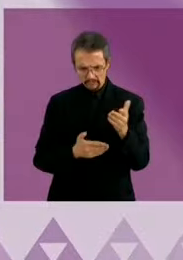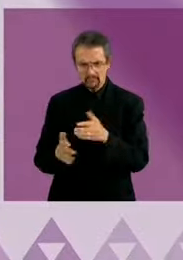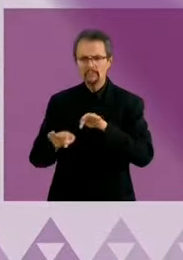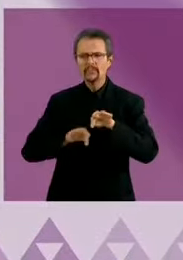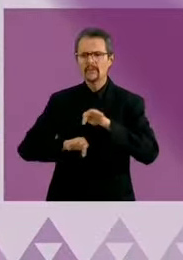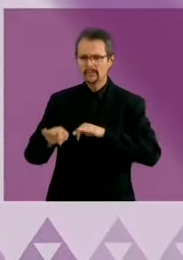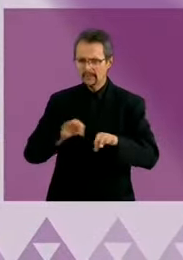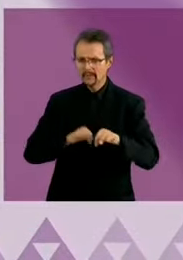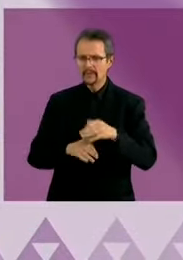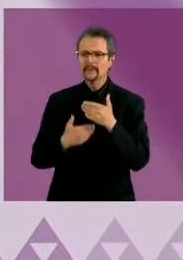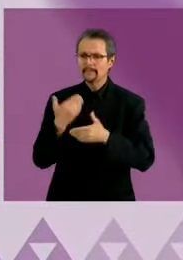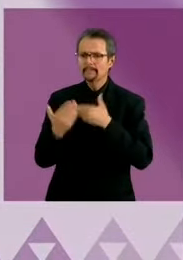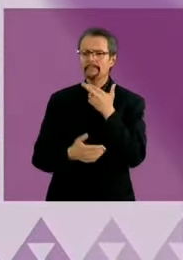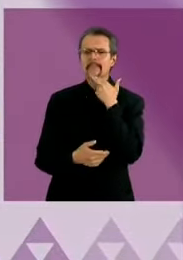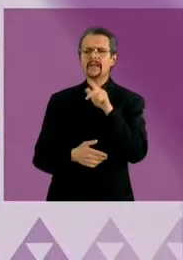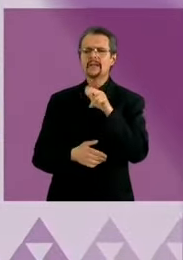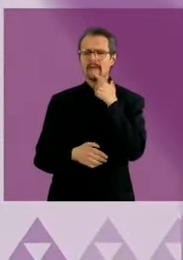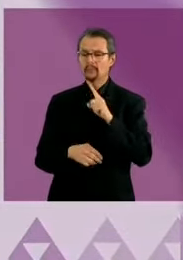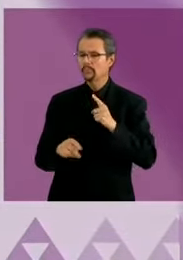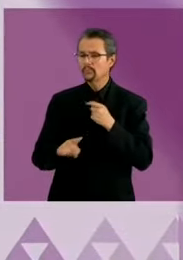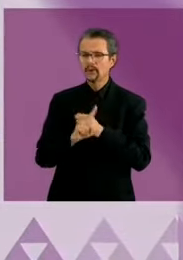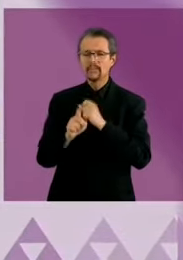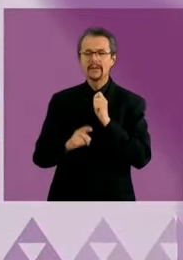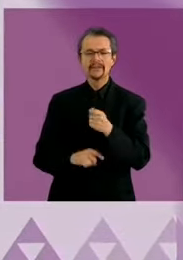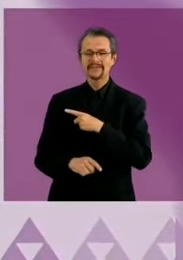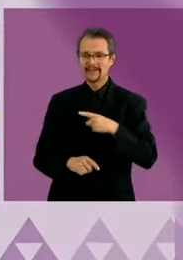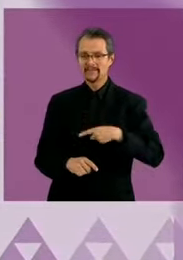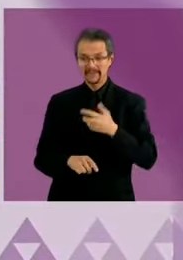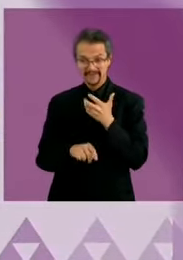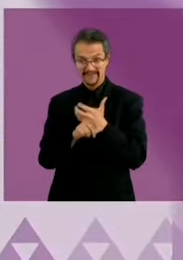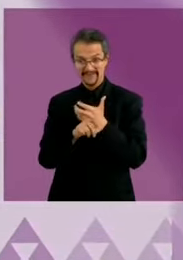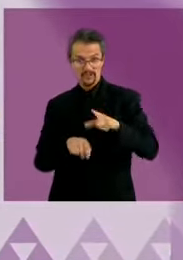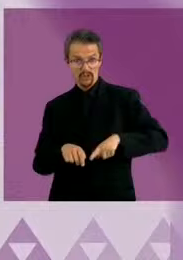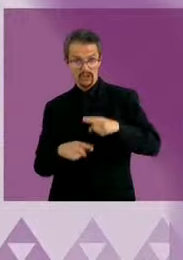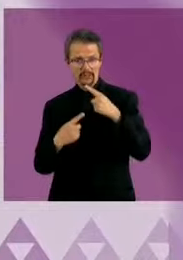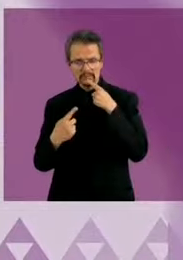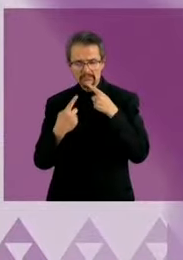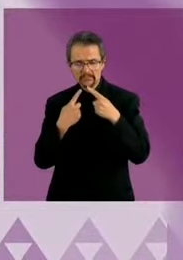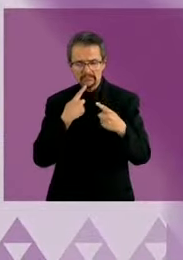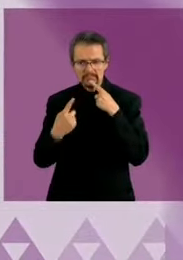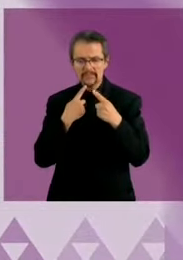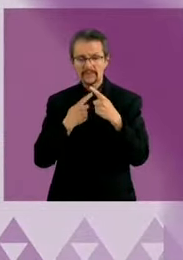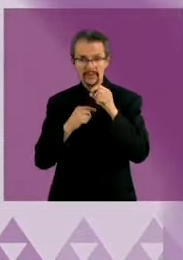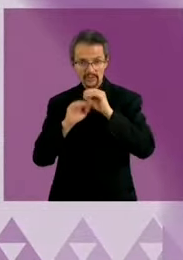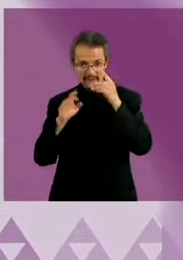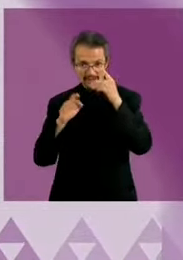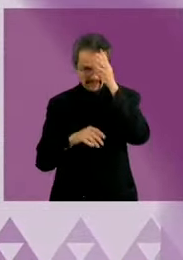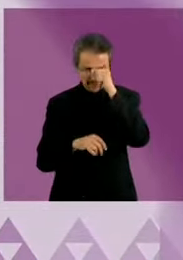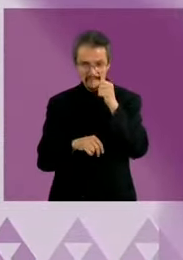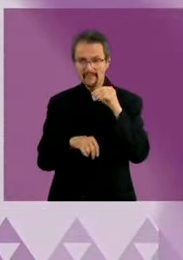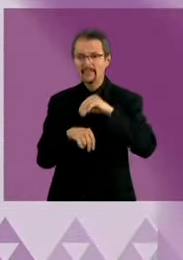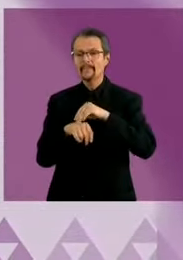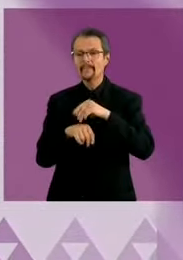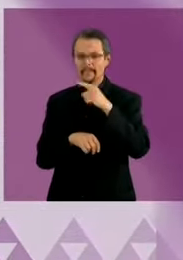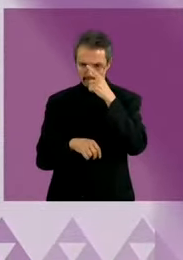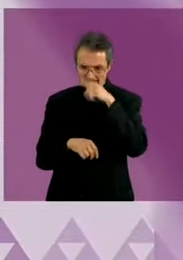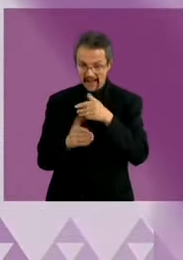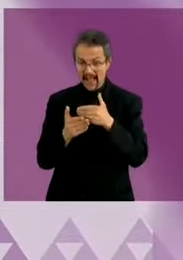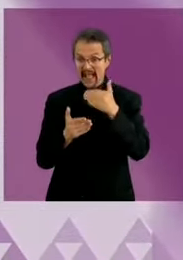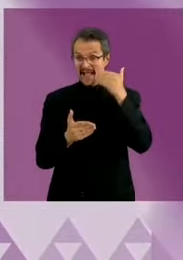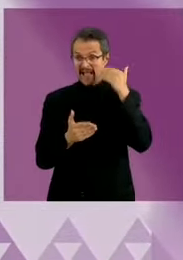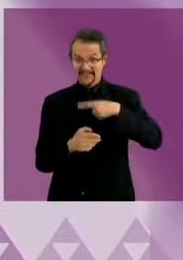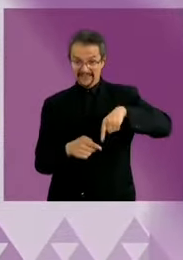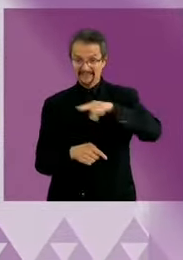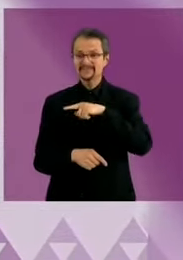problema. Hay que ver con Estados Unidos claramente. Cuando decidimos ser un país para estar seguro en los hechos, pues lo